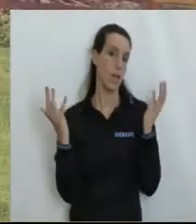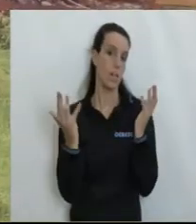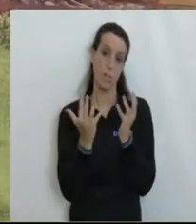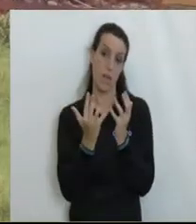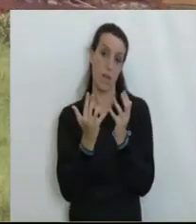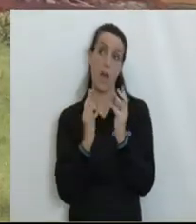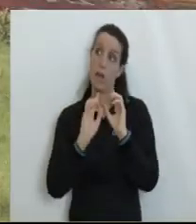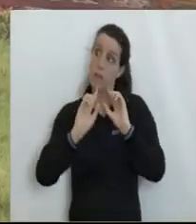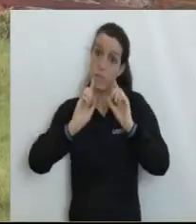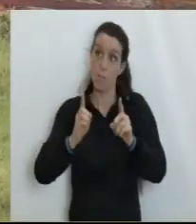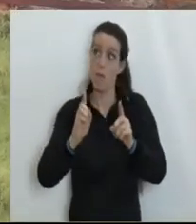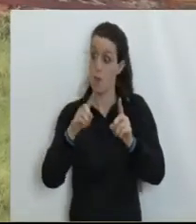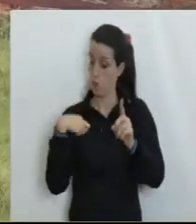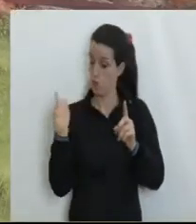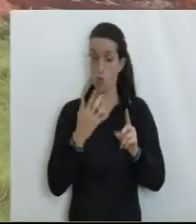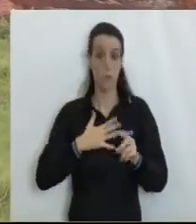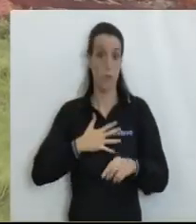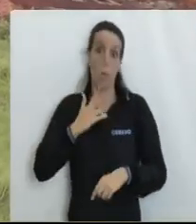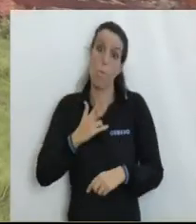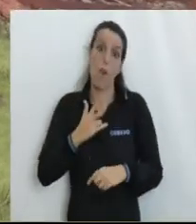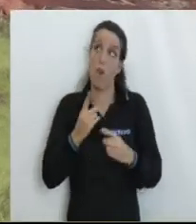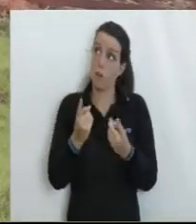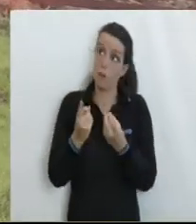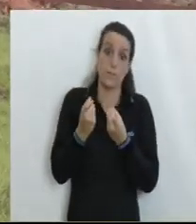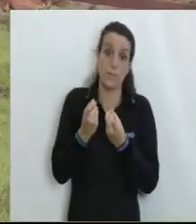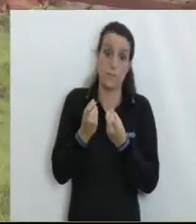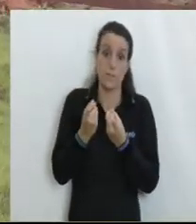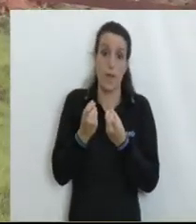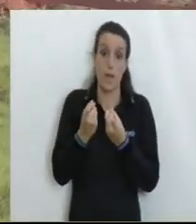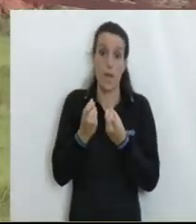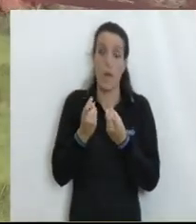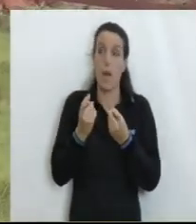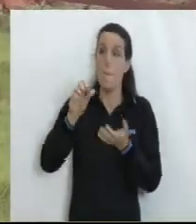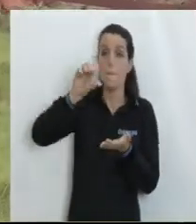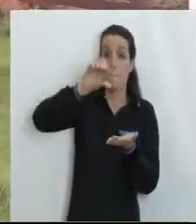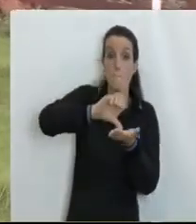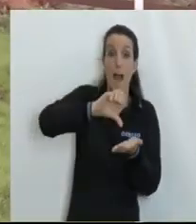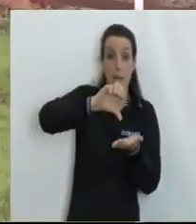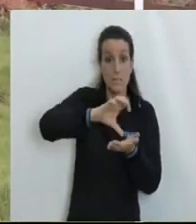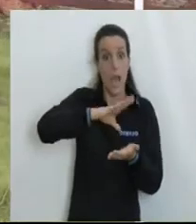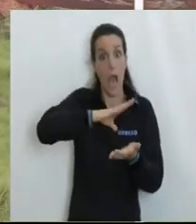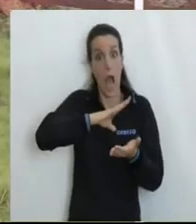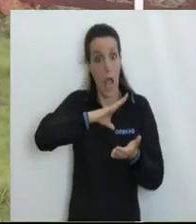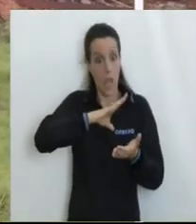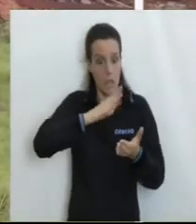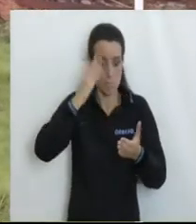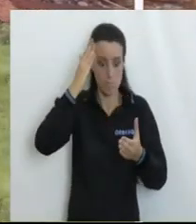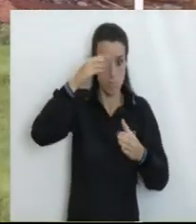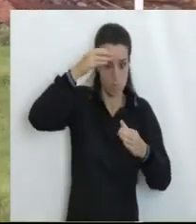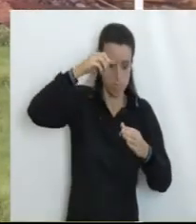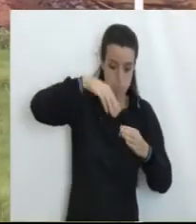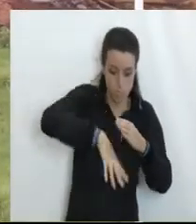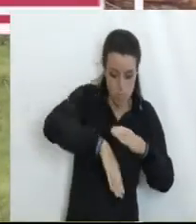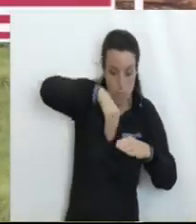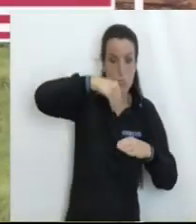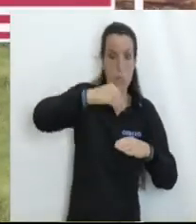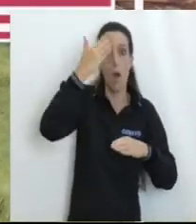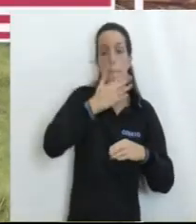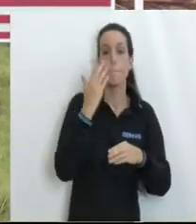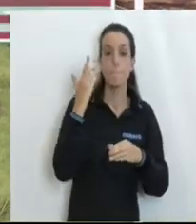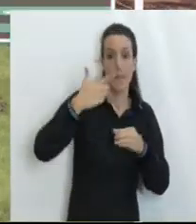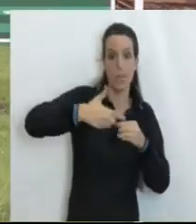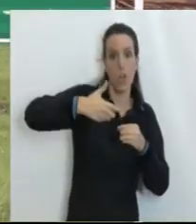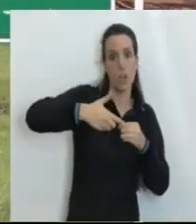que básicamente Tiene la humanidad Los países productores de petróleo Presentan ventajas